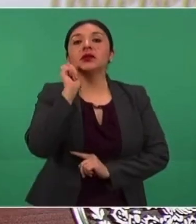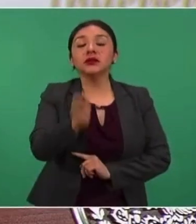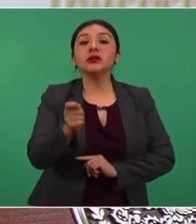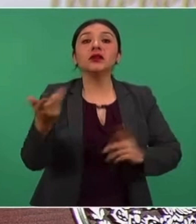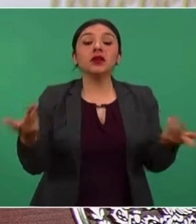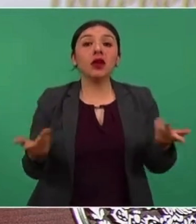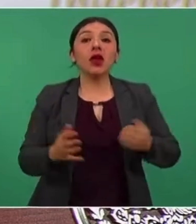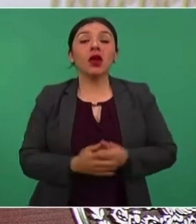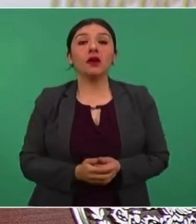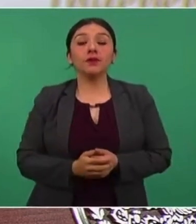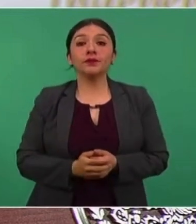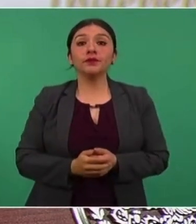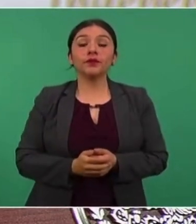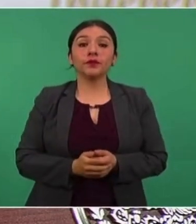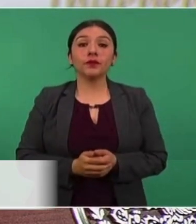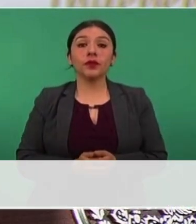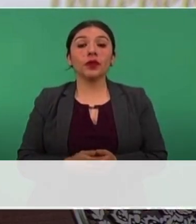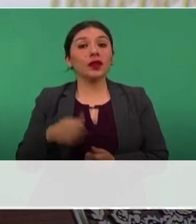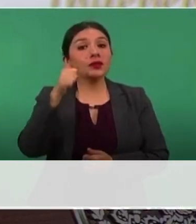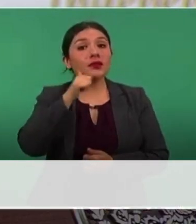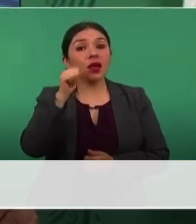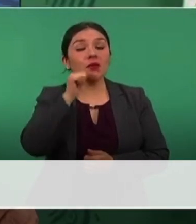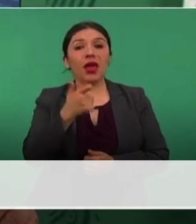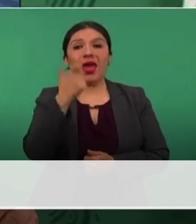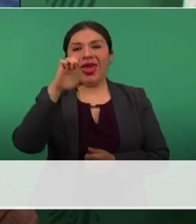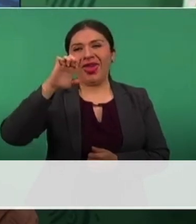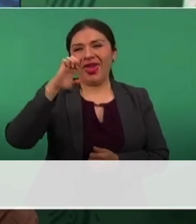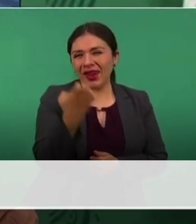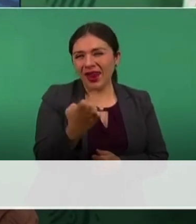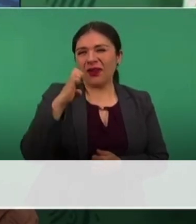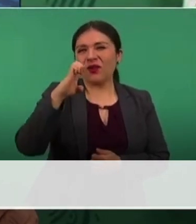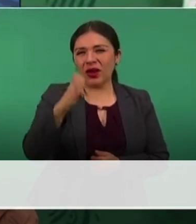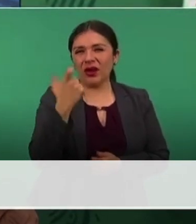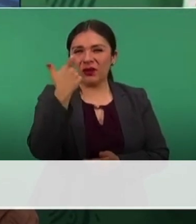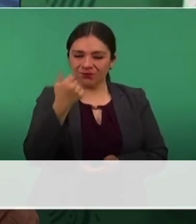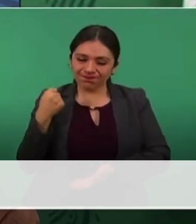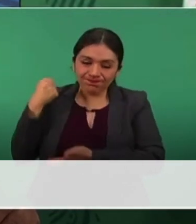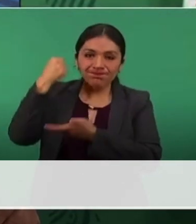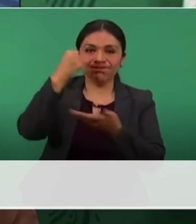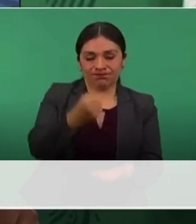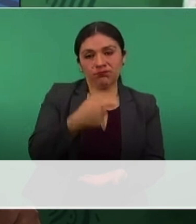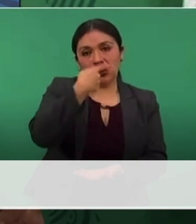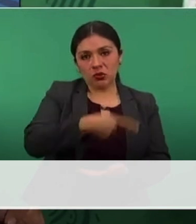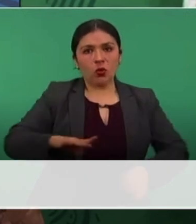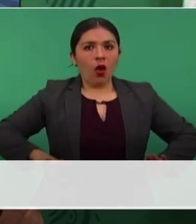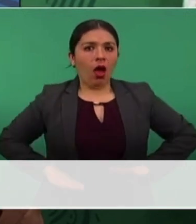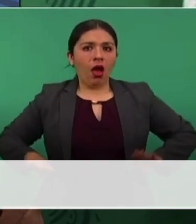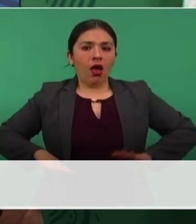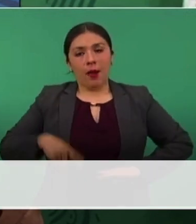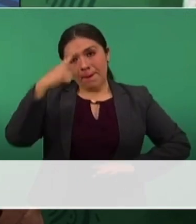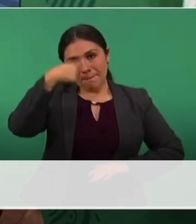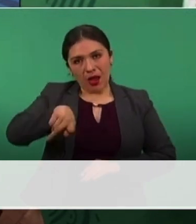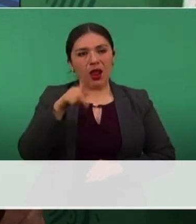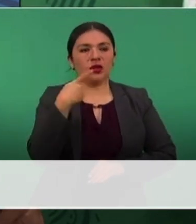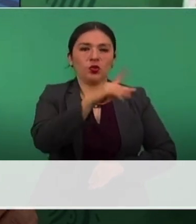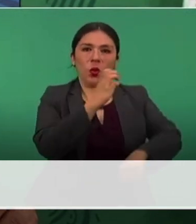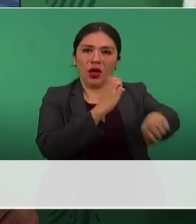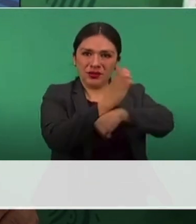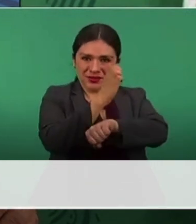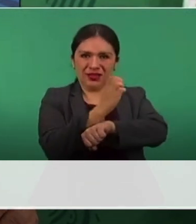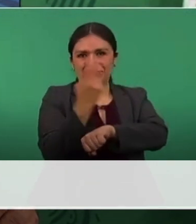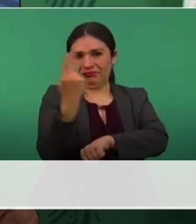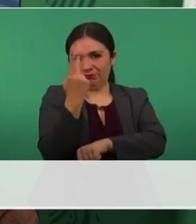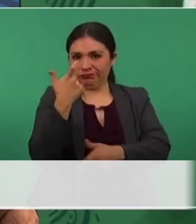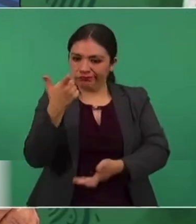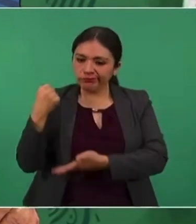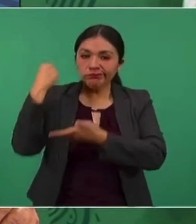el dinero que se les transfiere, que por derecho les corresponde, el dinero